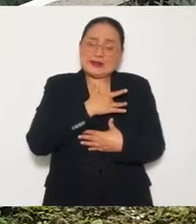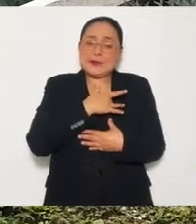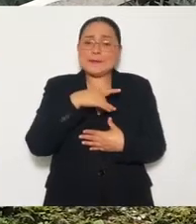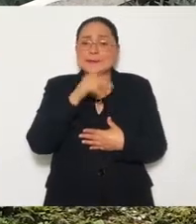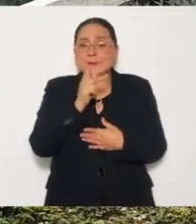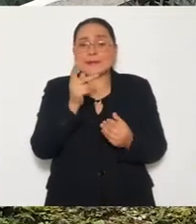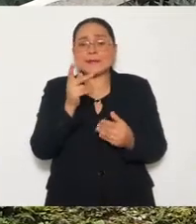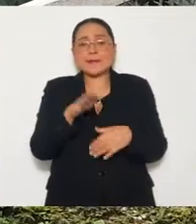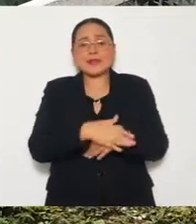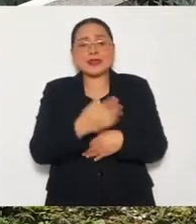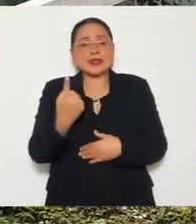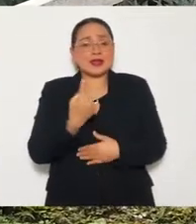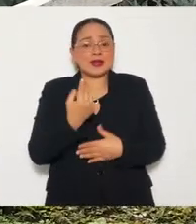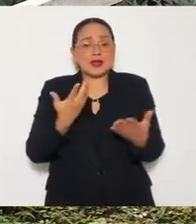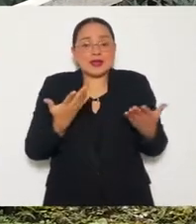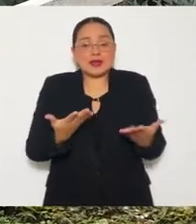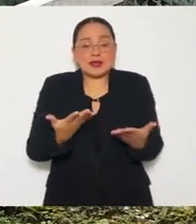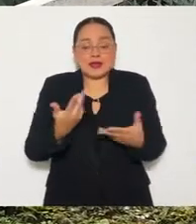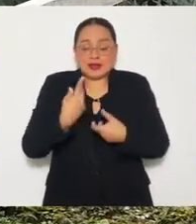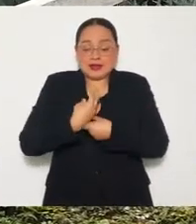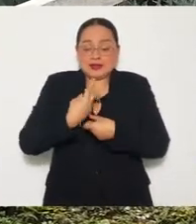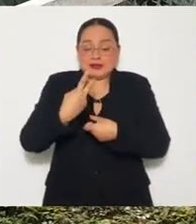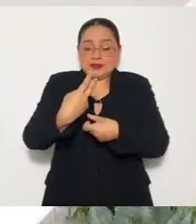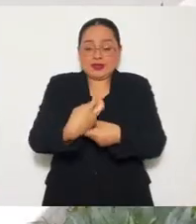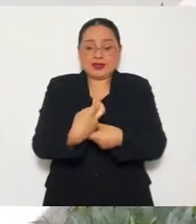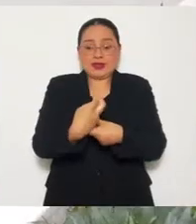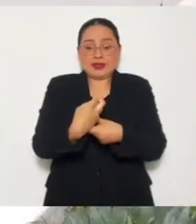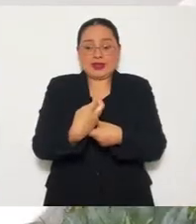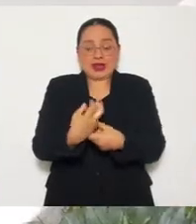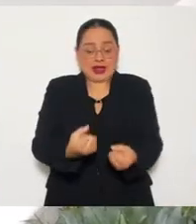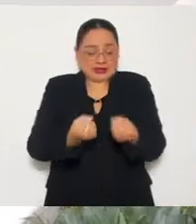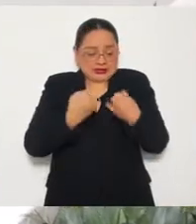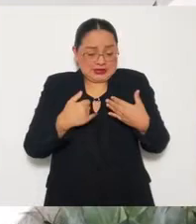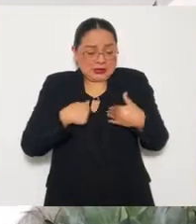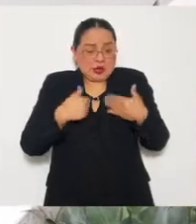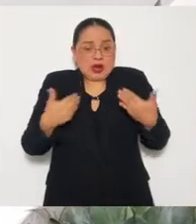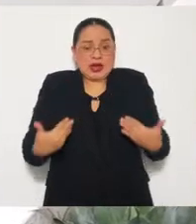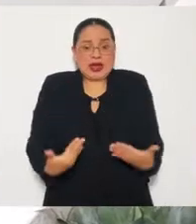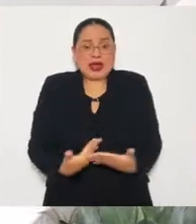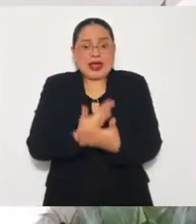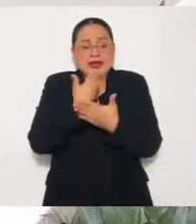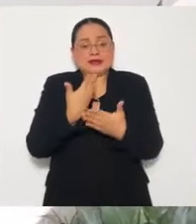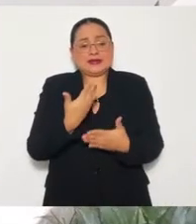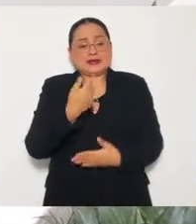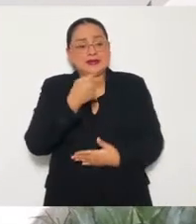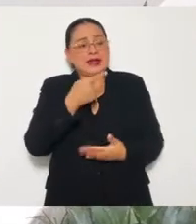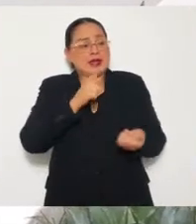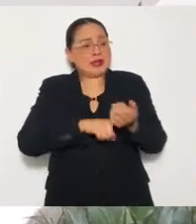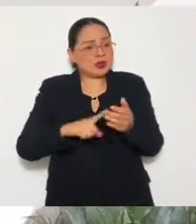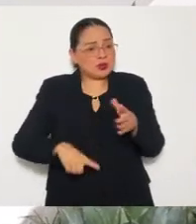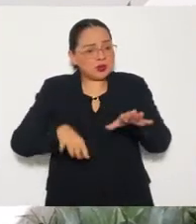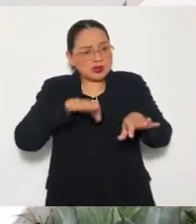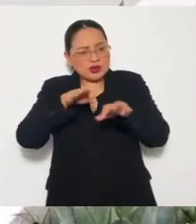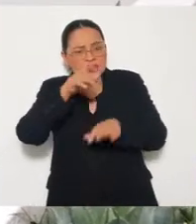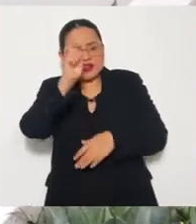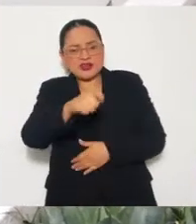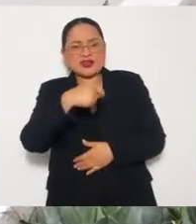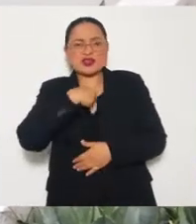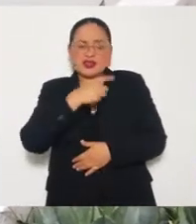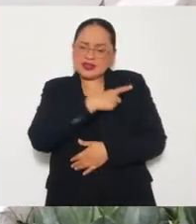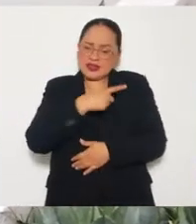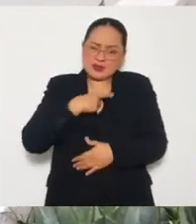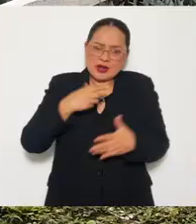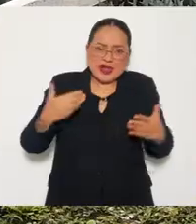Pero también porque me invitaron. Esto nace. Un servidor público nace.